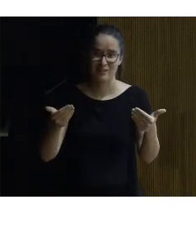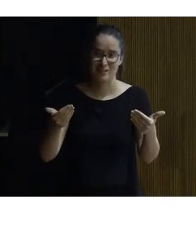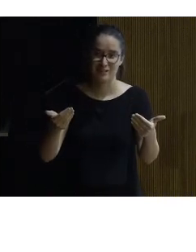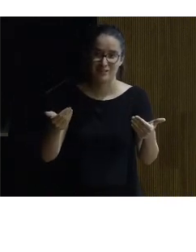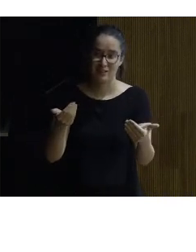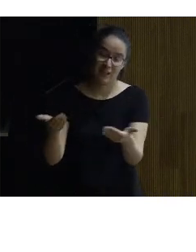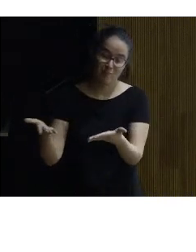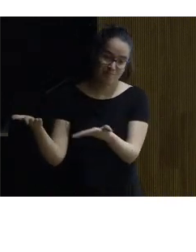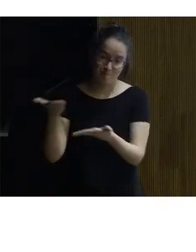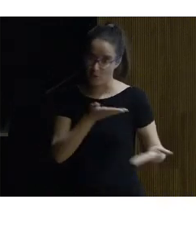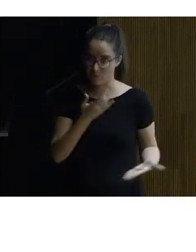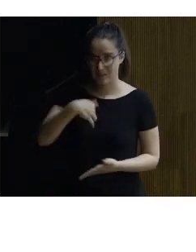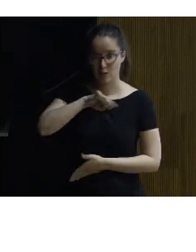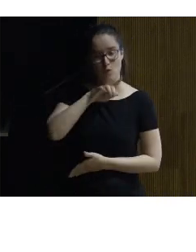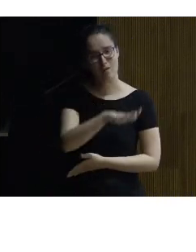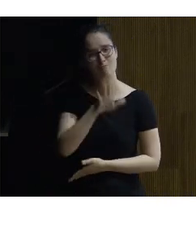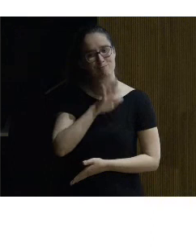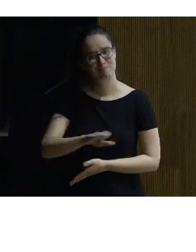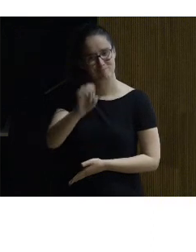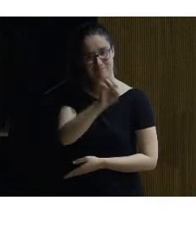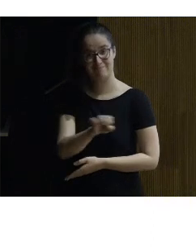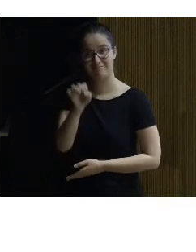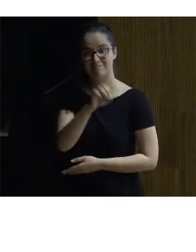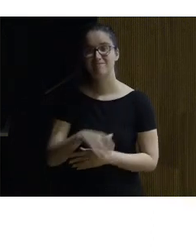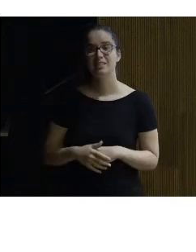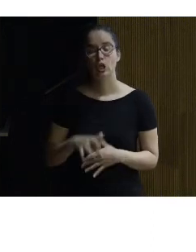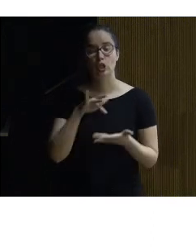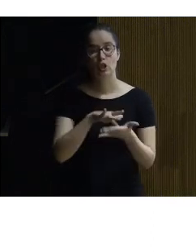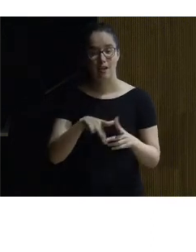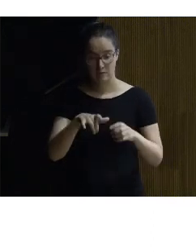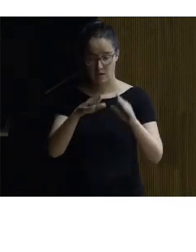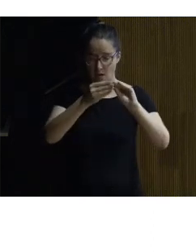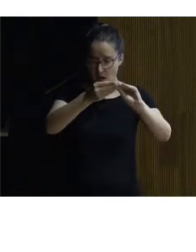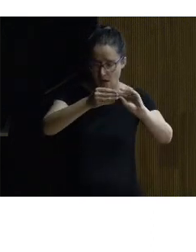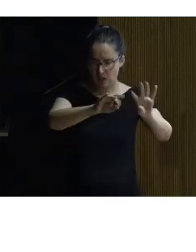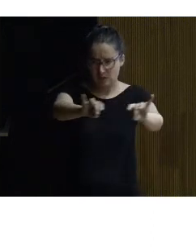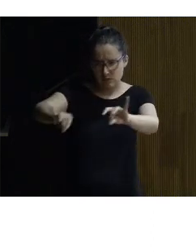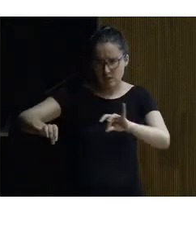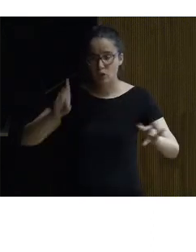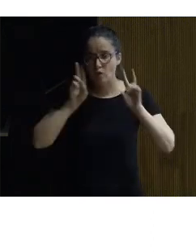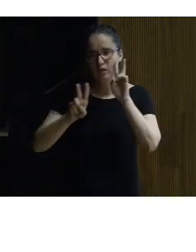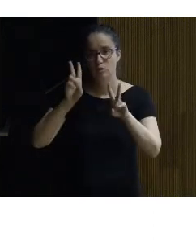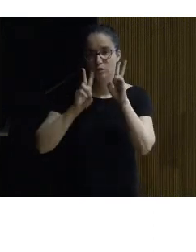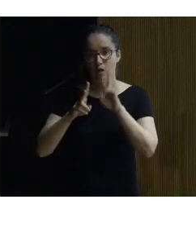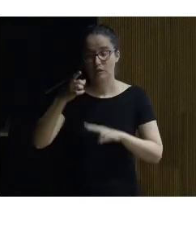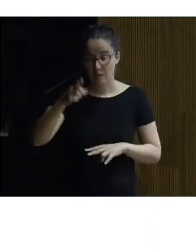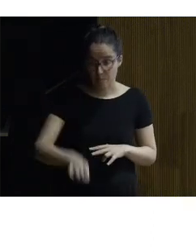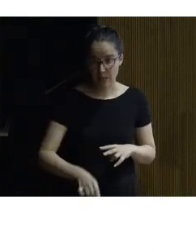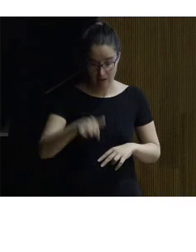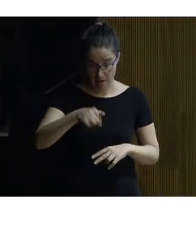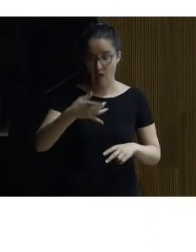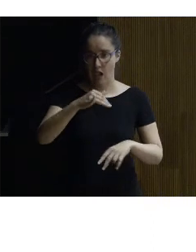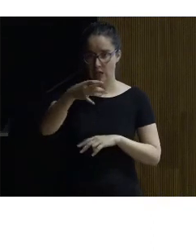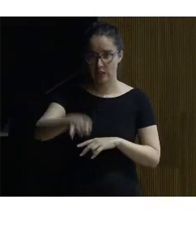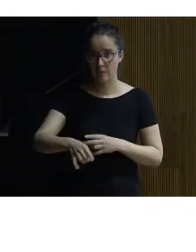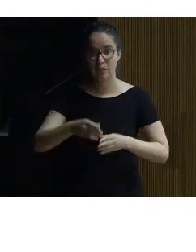anfitriones un lugar tan magnífico y aquí tenemos esas maquetas táctiles y aquí en este castillo pues también lo han hecho y además